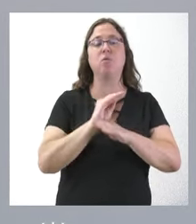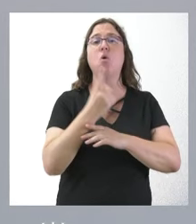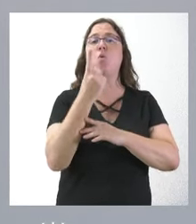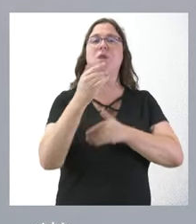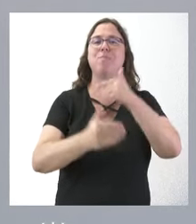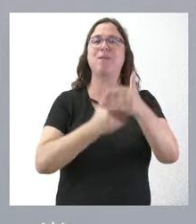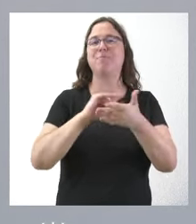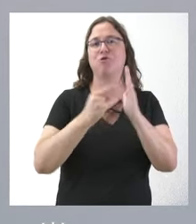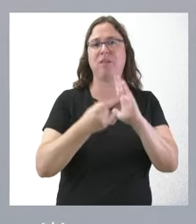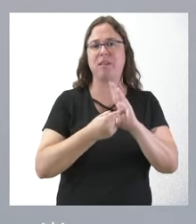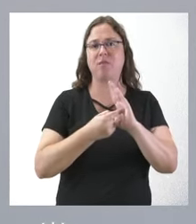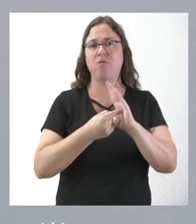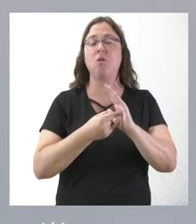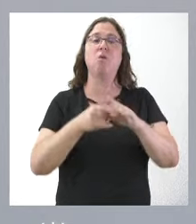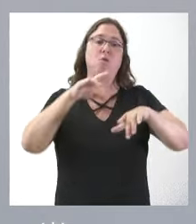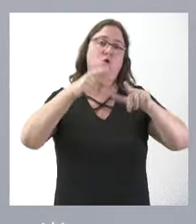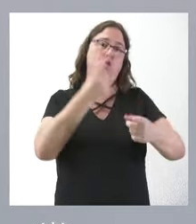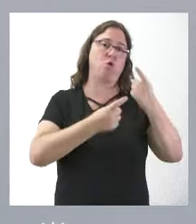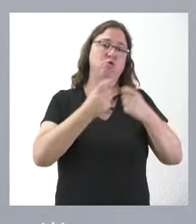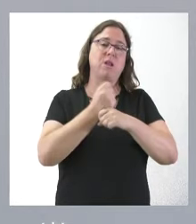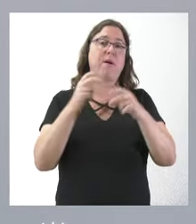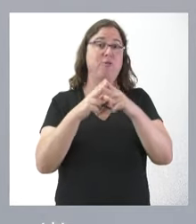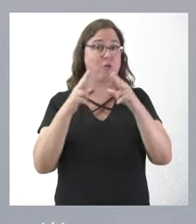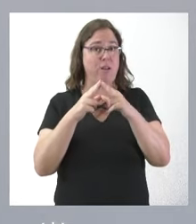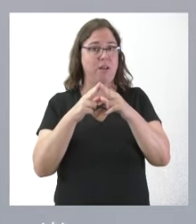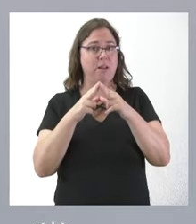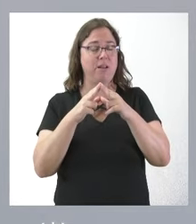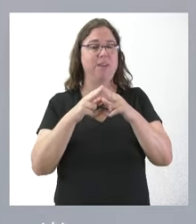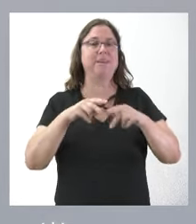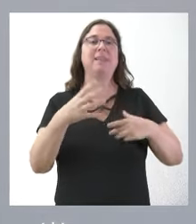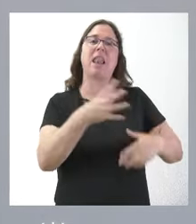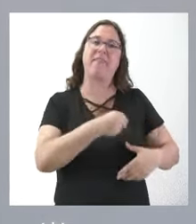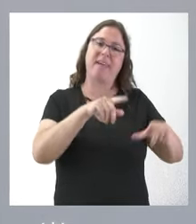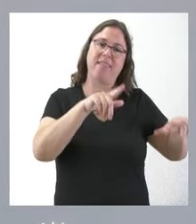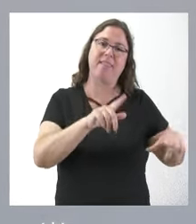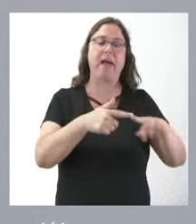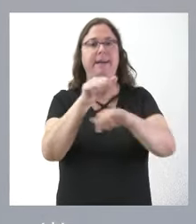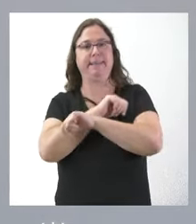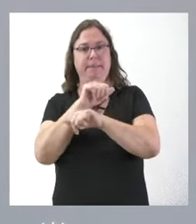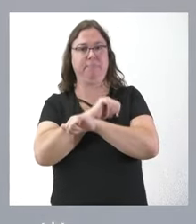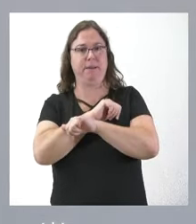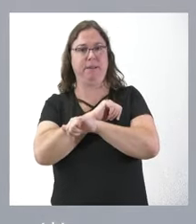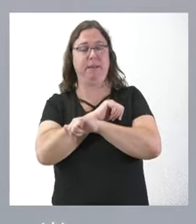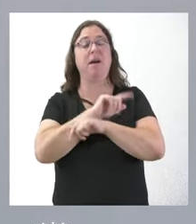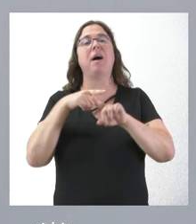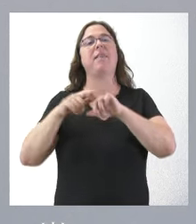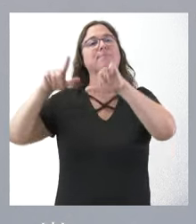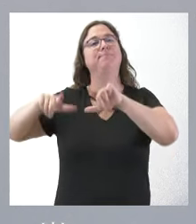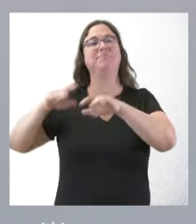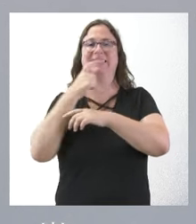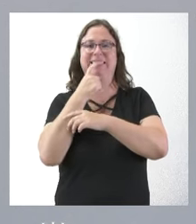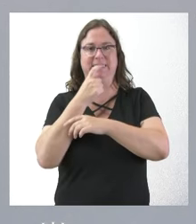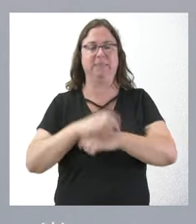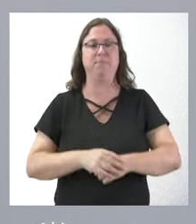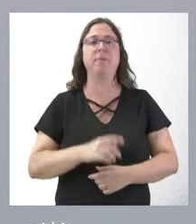procedimientos técnicos, consultas de trabajador social, sala de lactancia y sala de espera, además de unidad de salud bucodental,